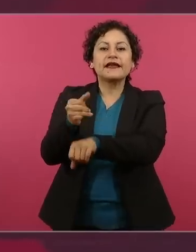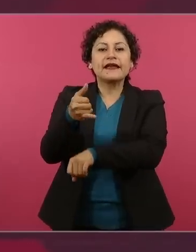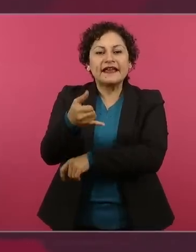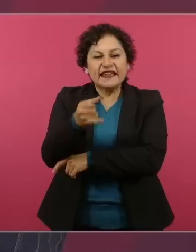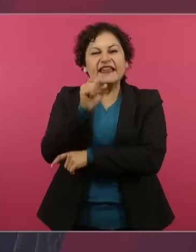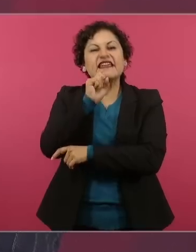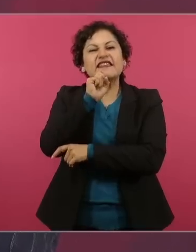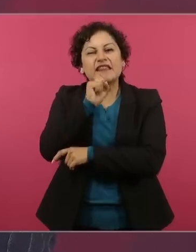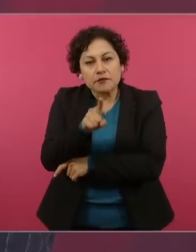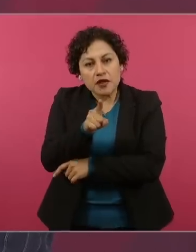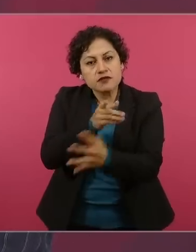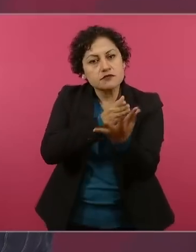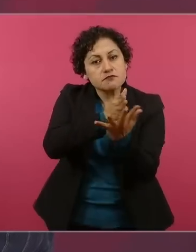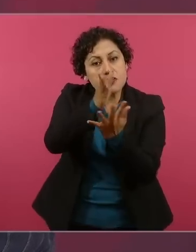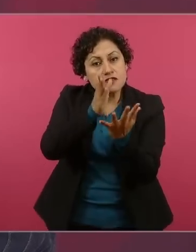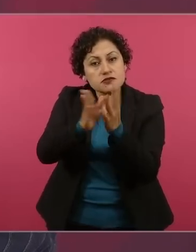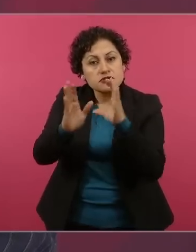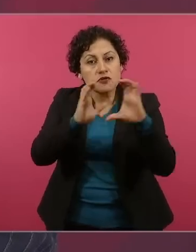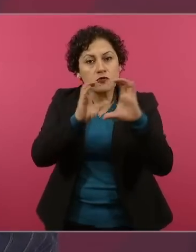honrosas excepciones,